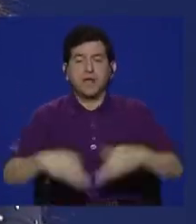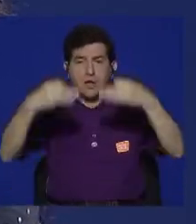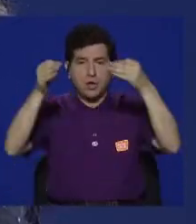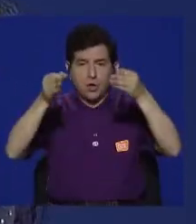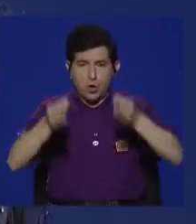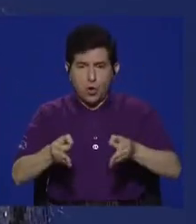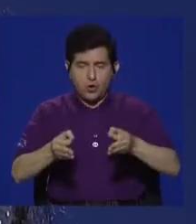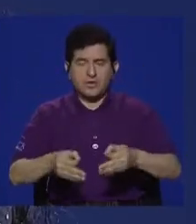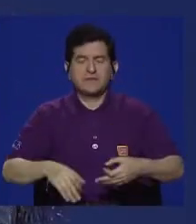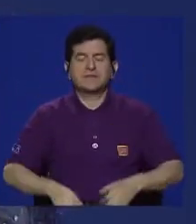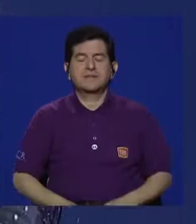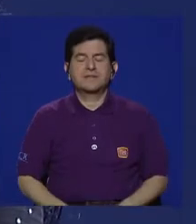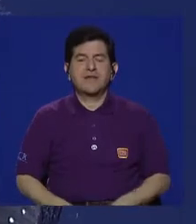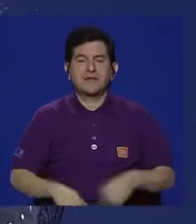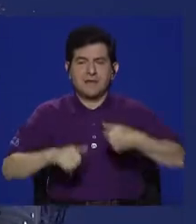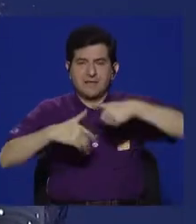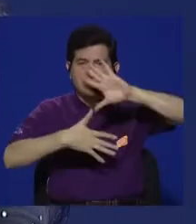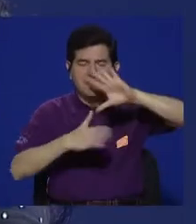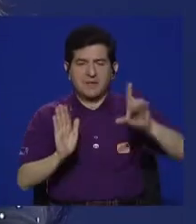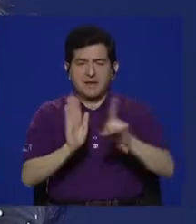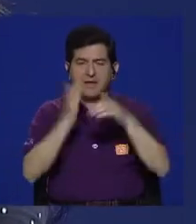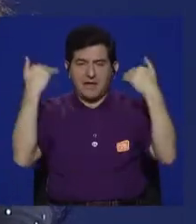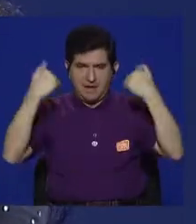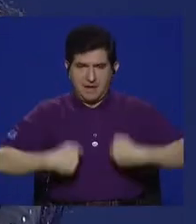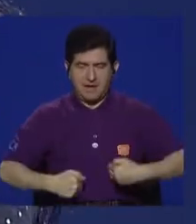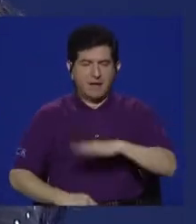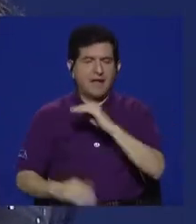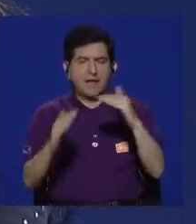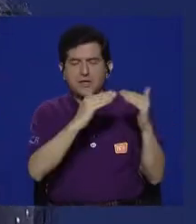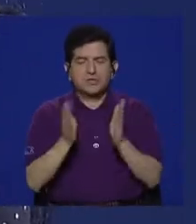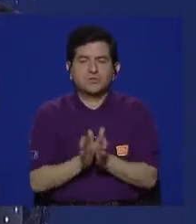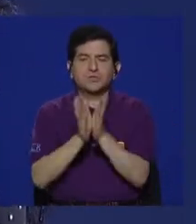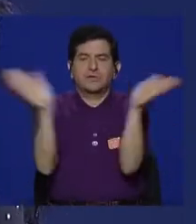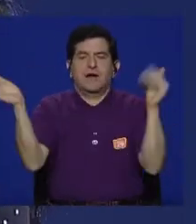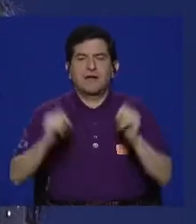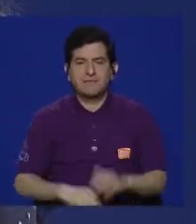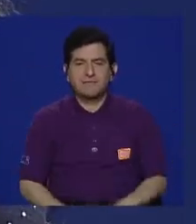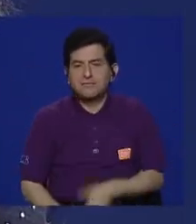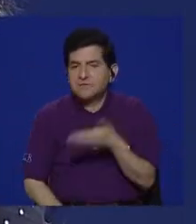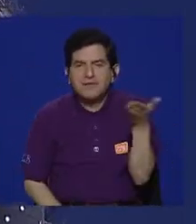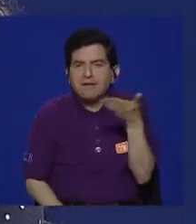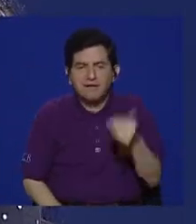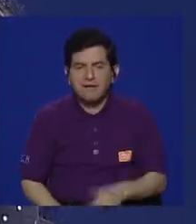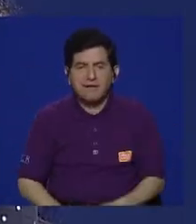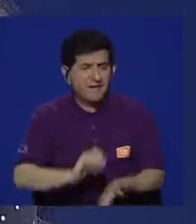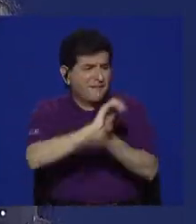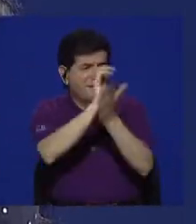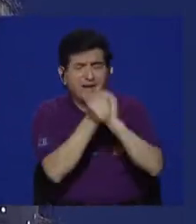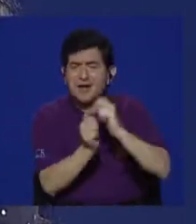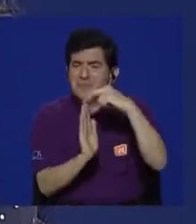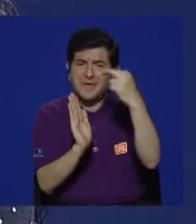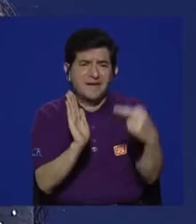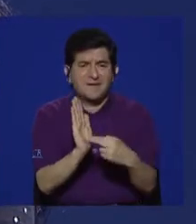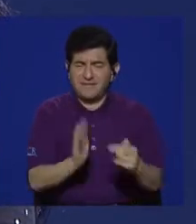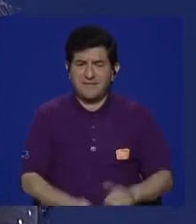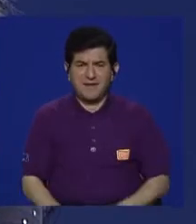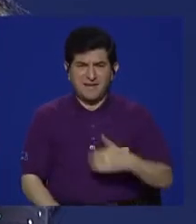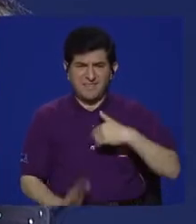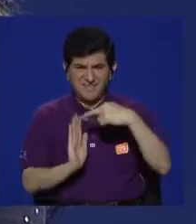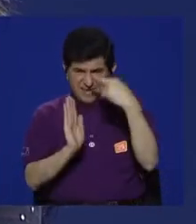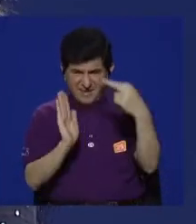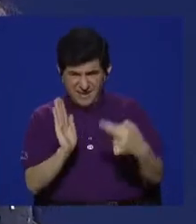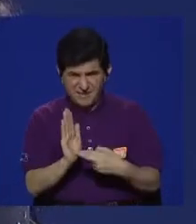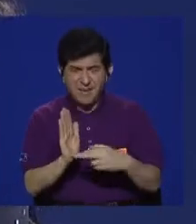por la Corte Interamericana de Derechos Humanos, por consultas y por la ciudadanía en general, de cambiar la